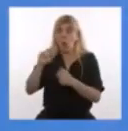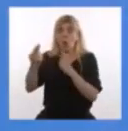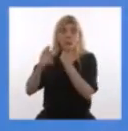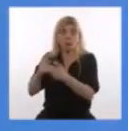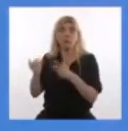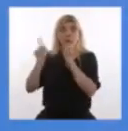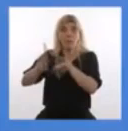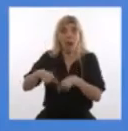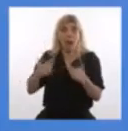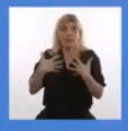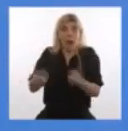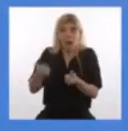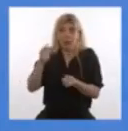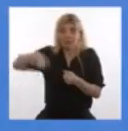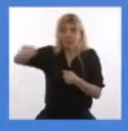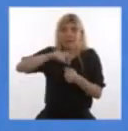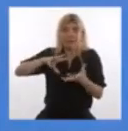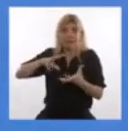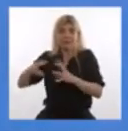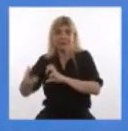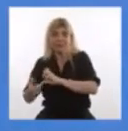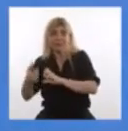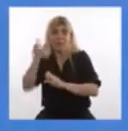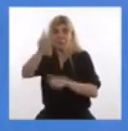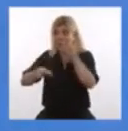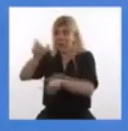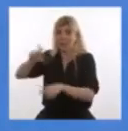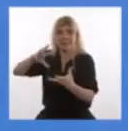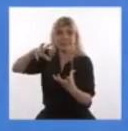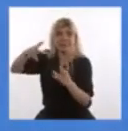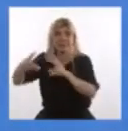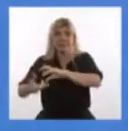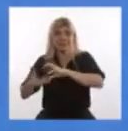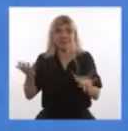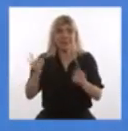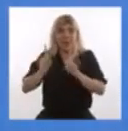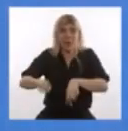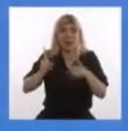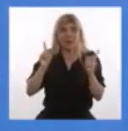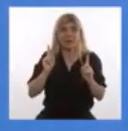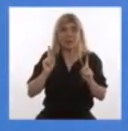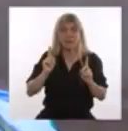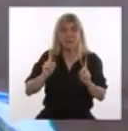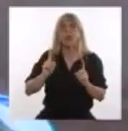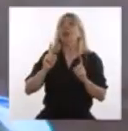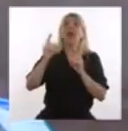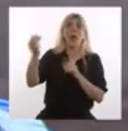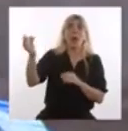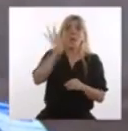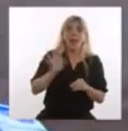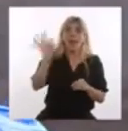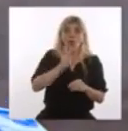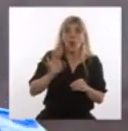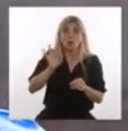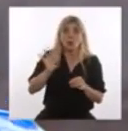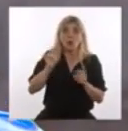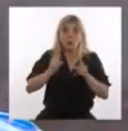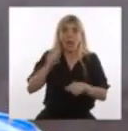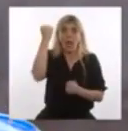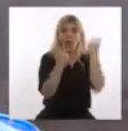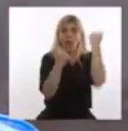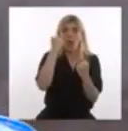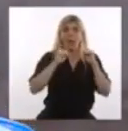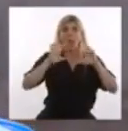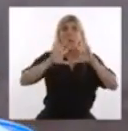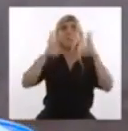de seres humanos. Y que además tenía tal entidad que era capaz de dar vuelta la economía del mundo.